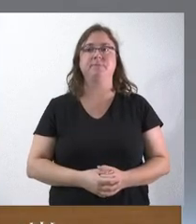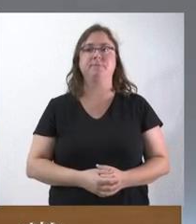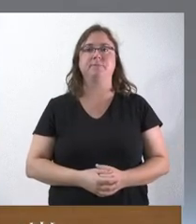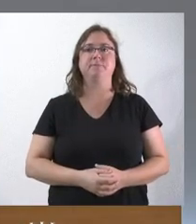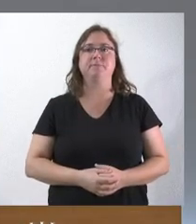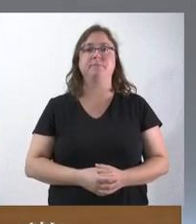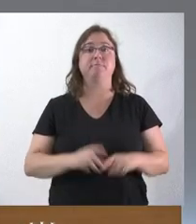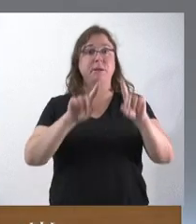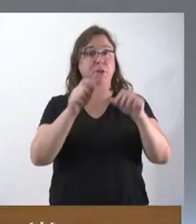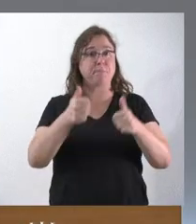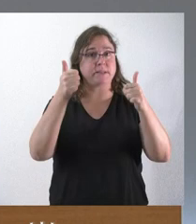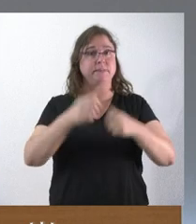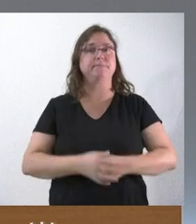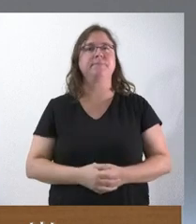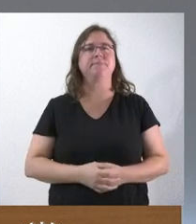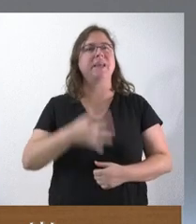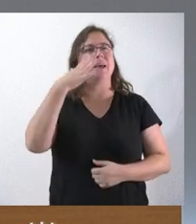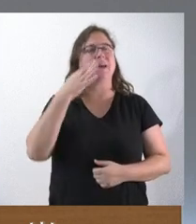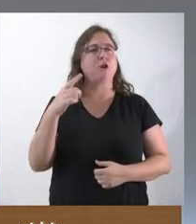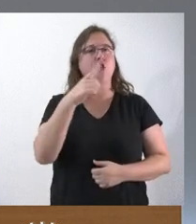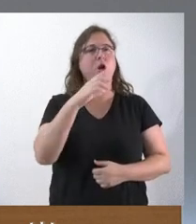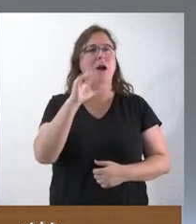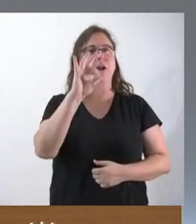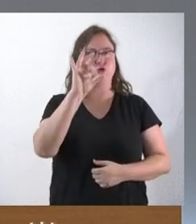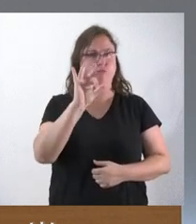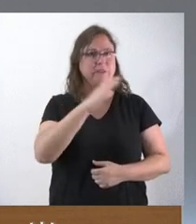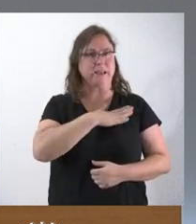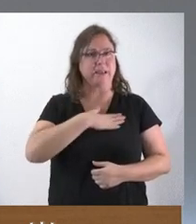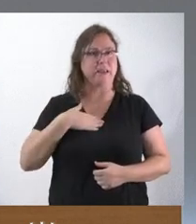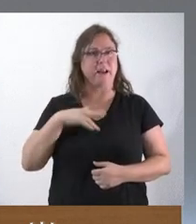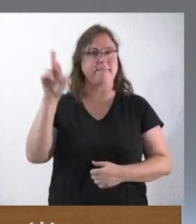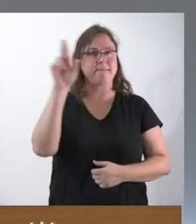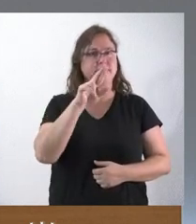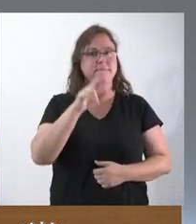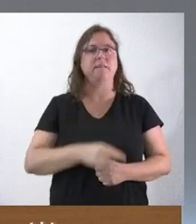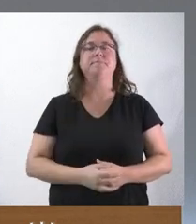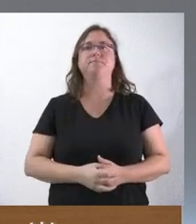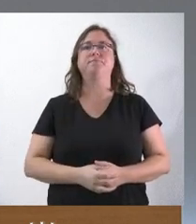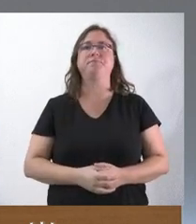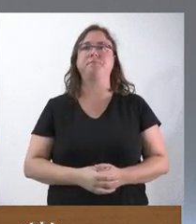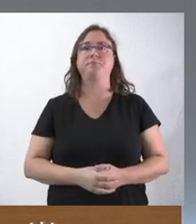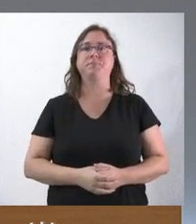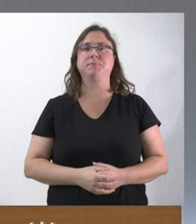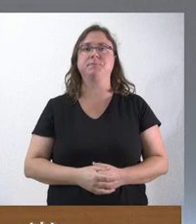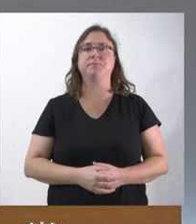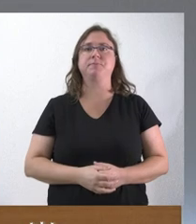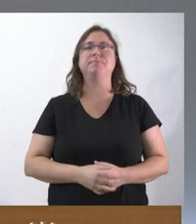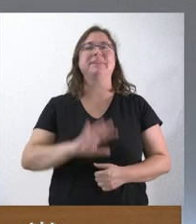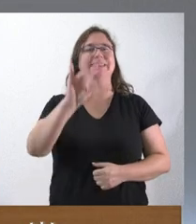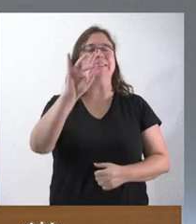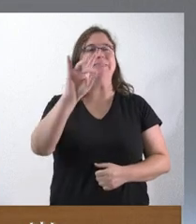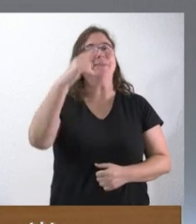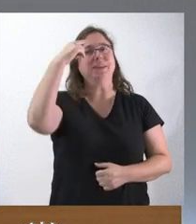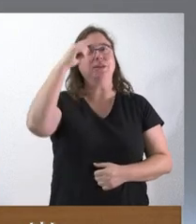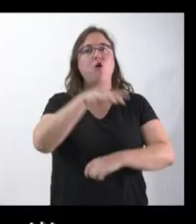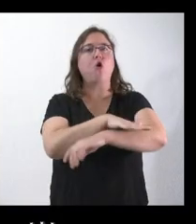¿Alguna pregunta más? Creo que Carlos quería repreguntar. segundo. Sí. Sí, ya sabemos que el Gobierno